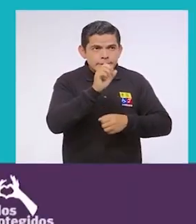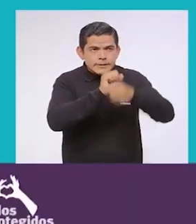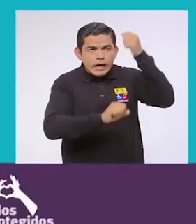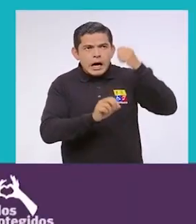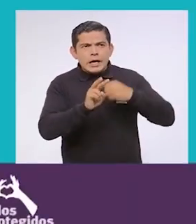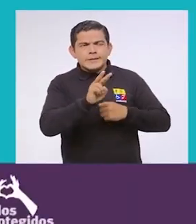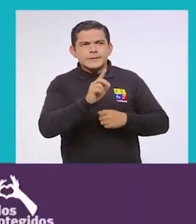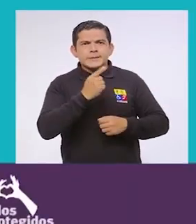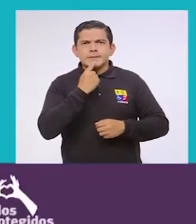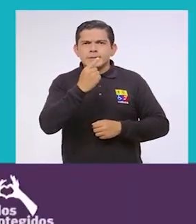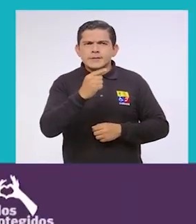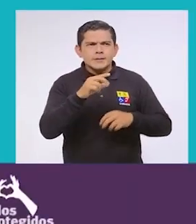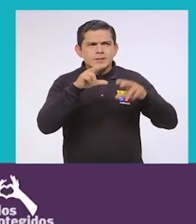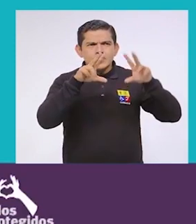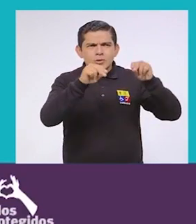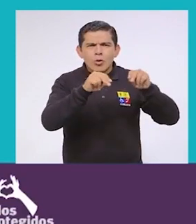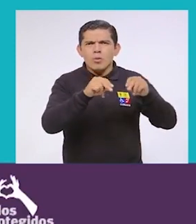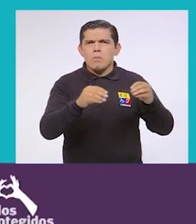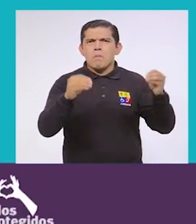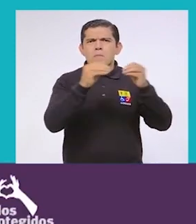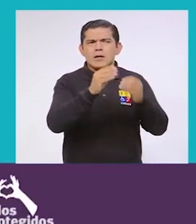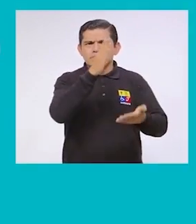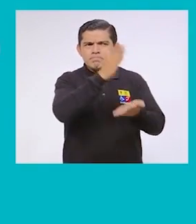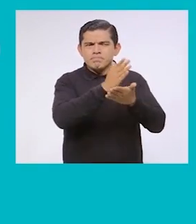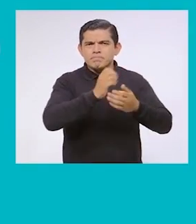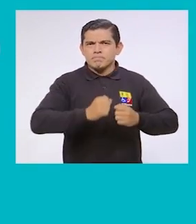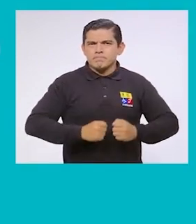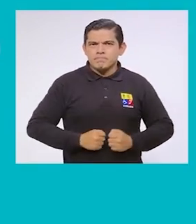Ahora que lo ves, di no más.